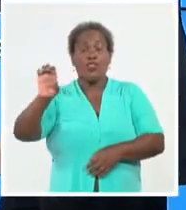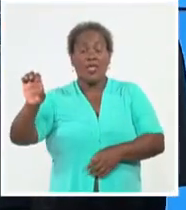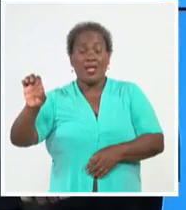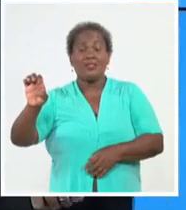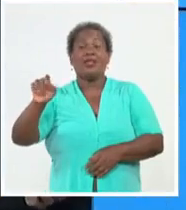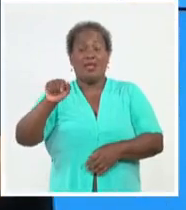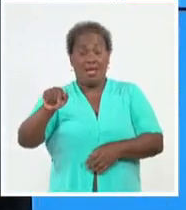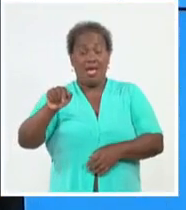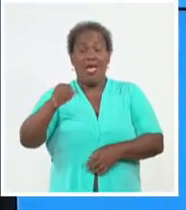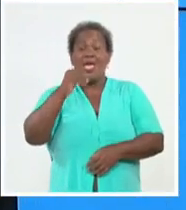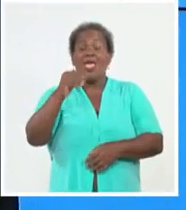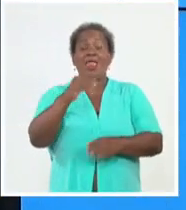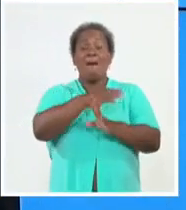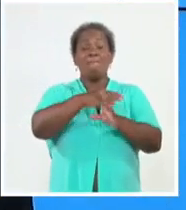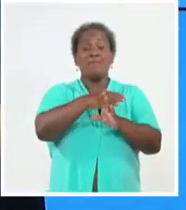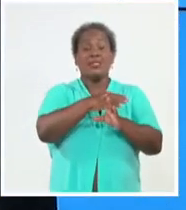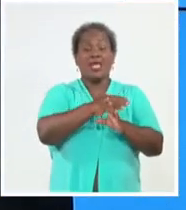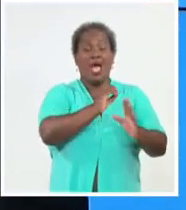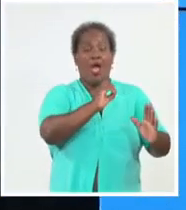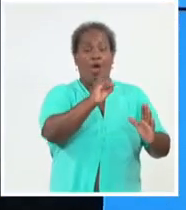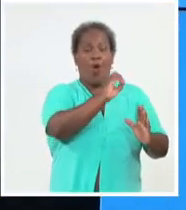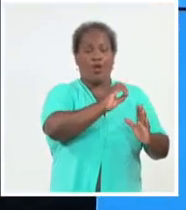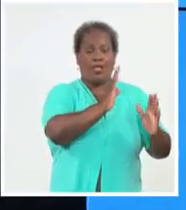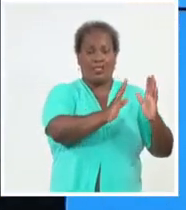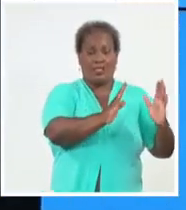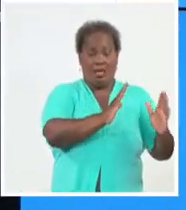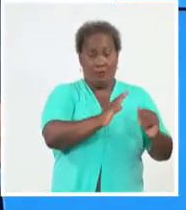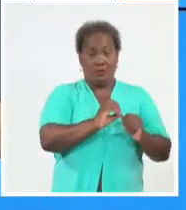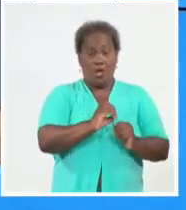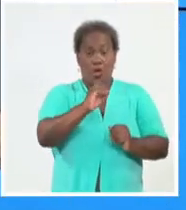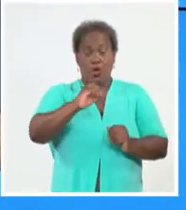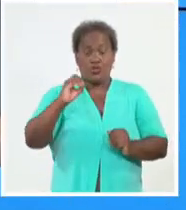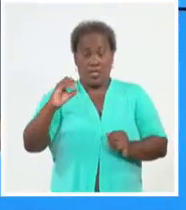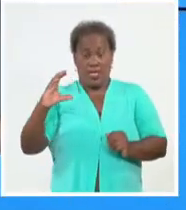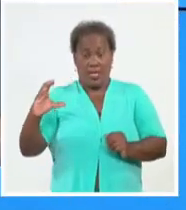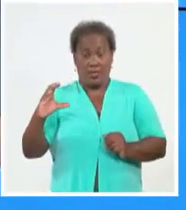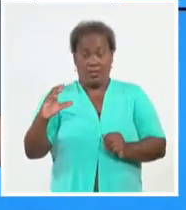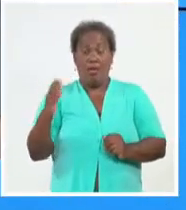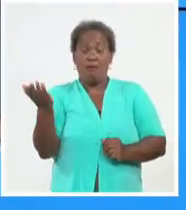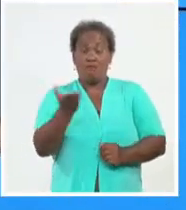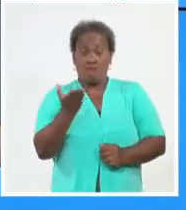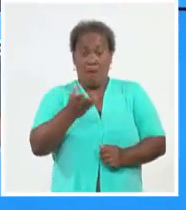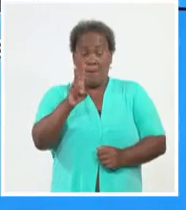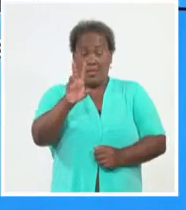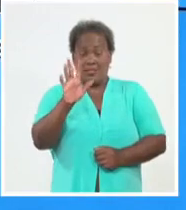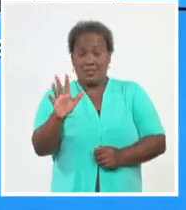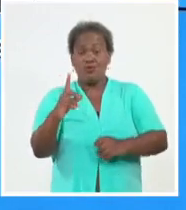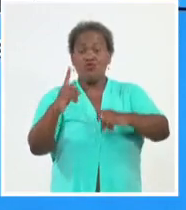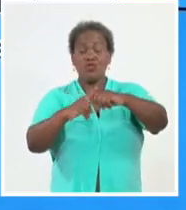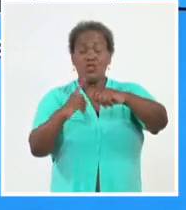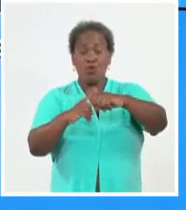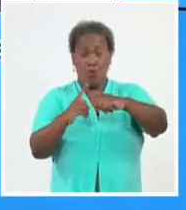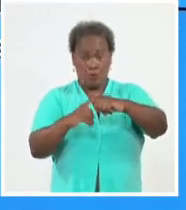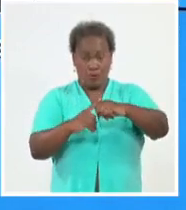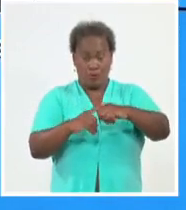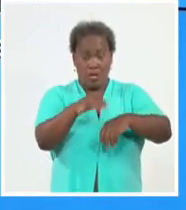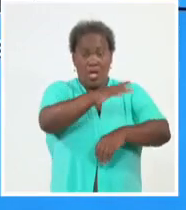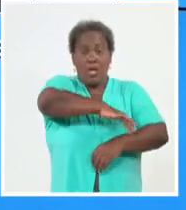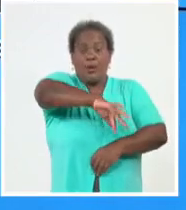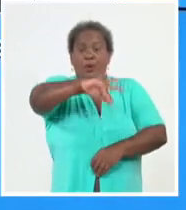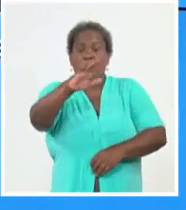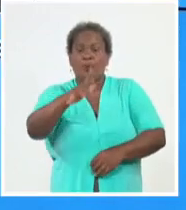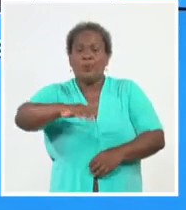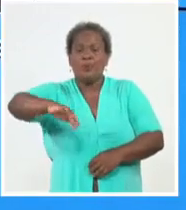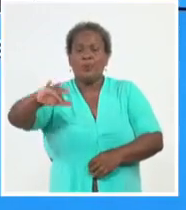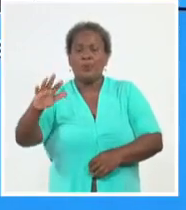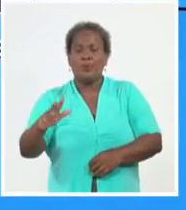oriental de región este todavía en el occidente. Velocidades de hasta 25 kilómetros por hora. Tendremos en el mar oleaje en el